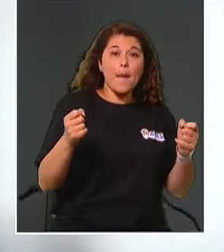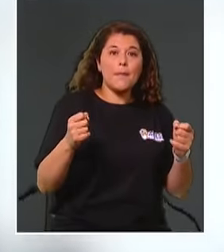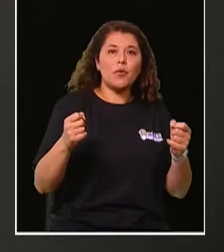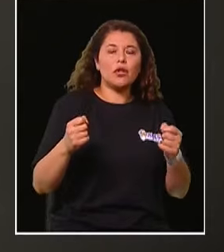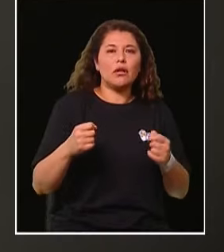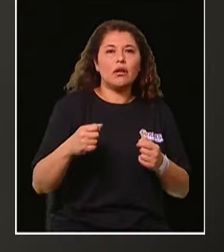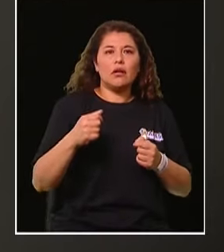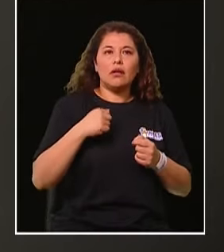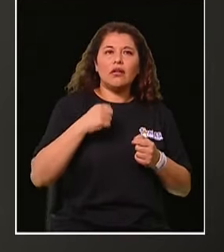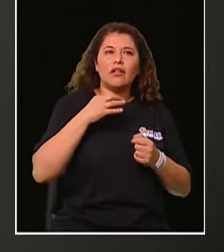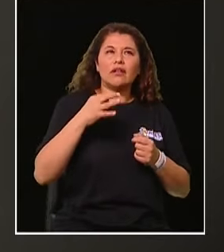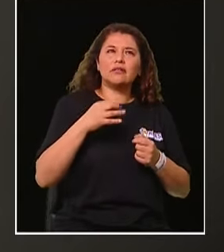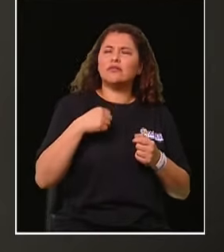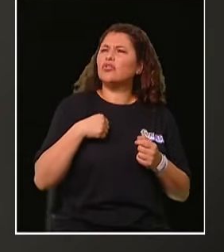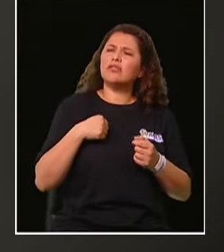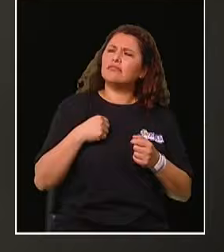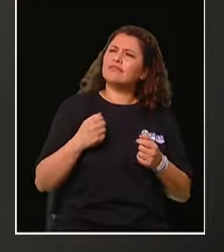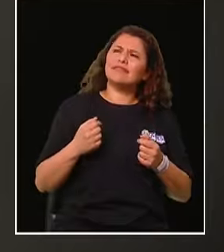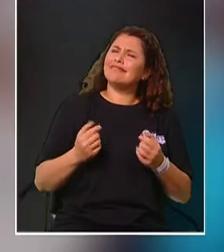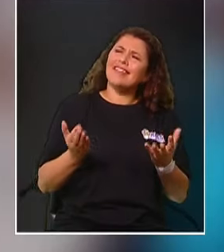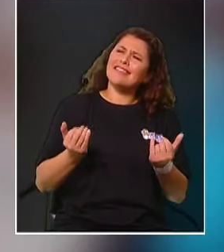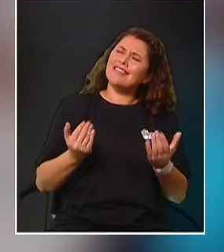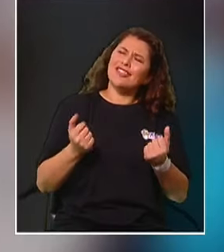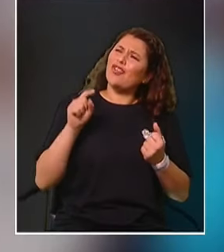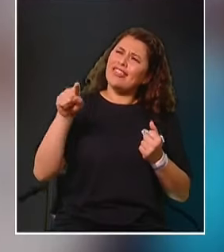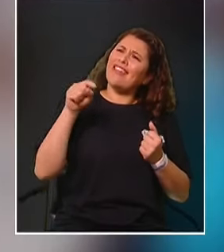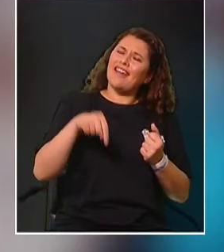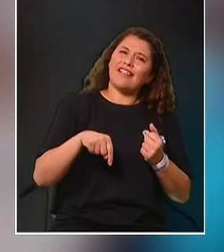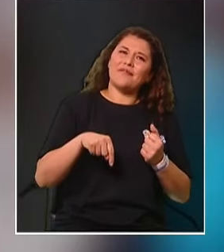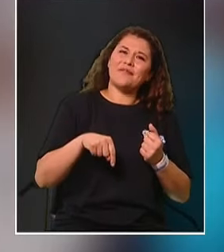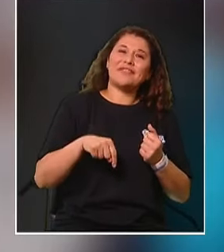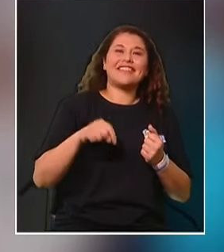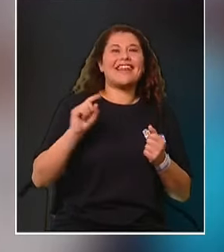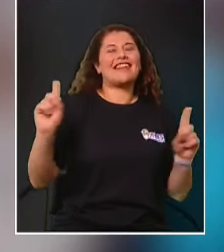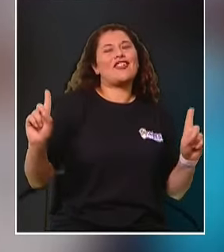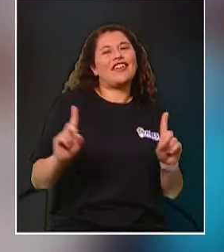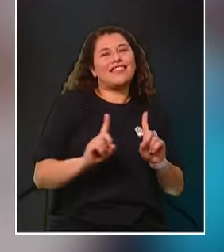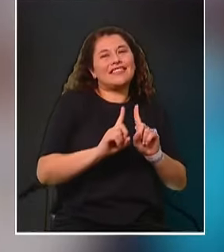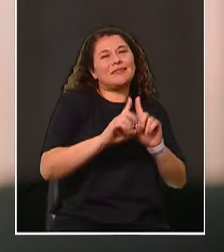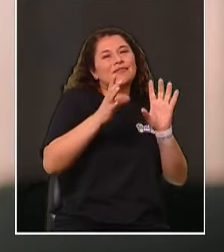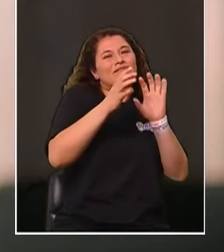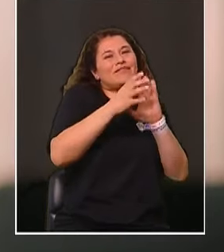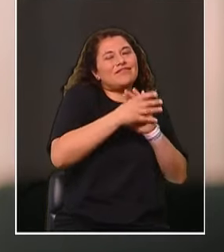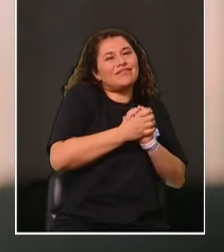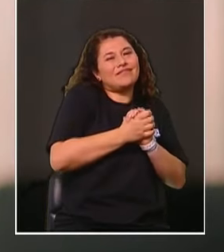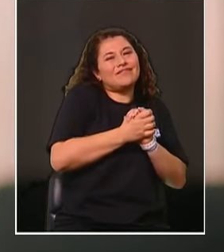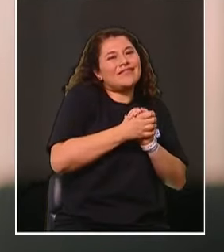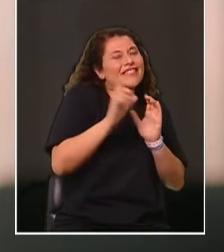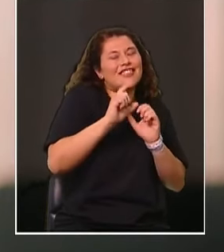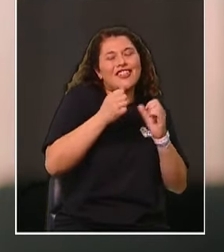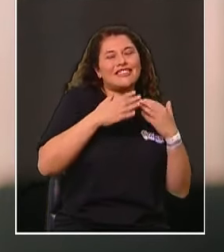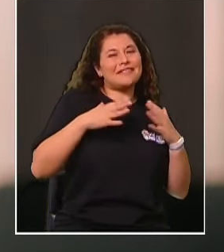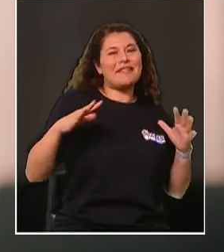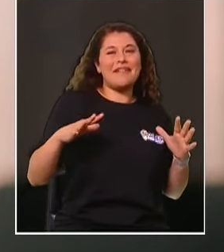que te necesito acá. Y ahí después de eso ya no nos separamos más. Nos casamos.